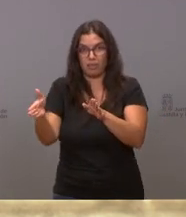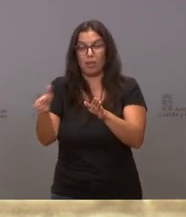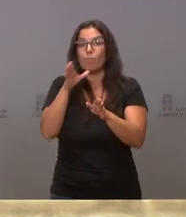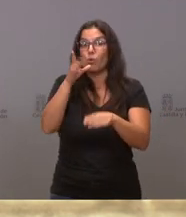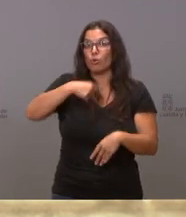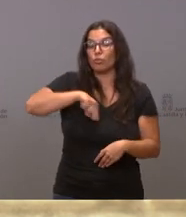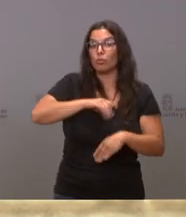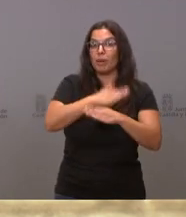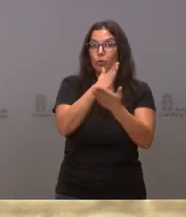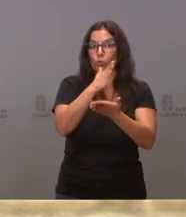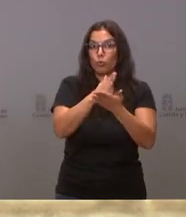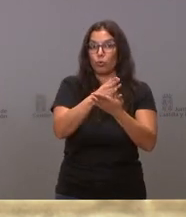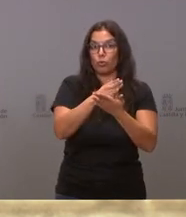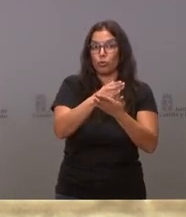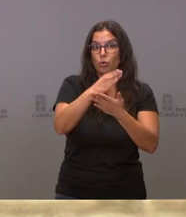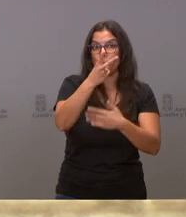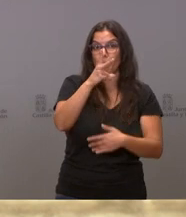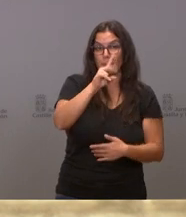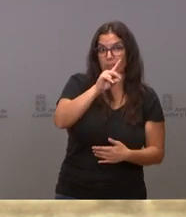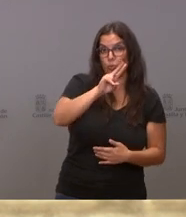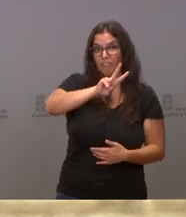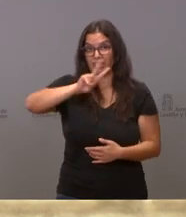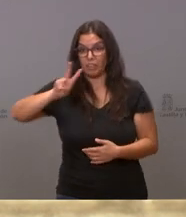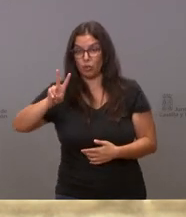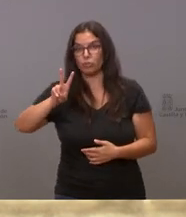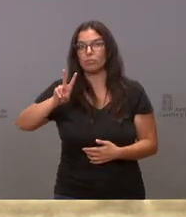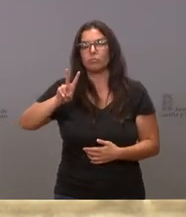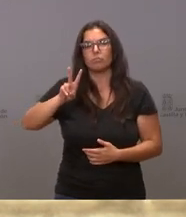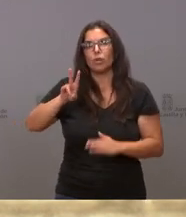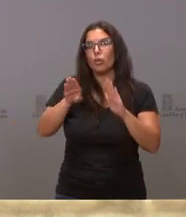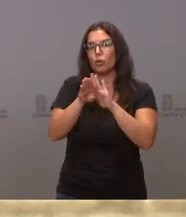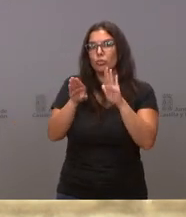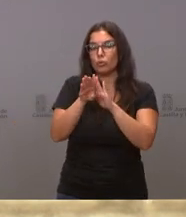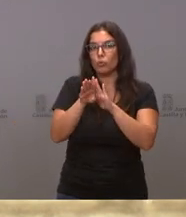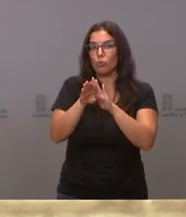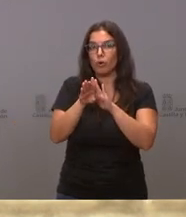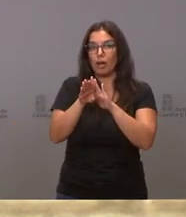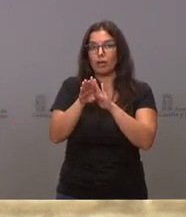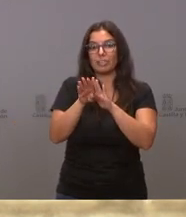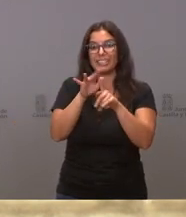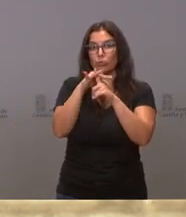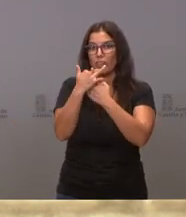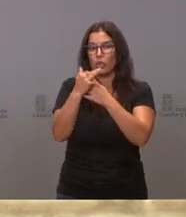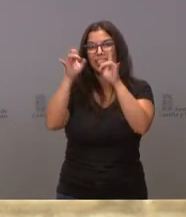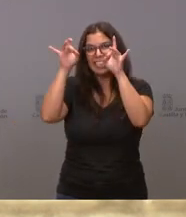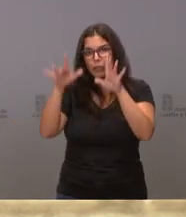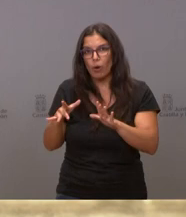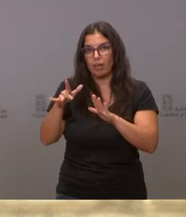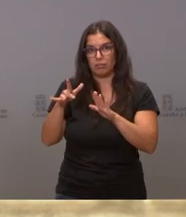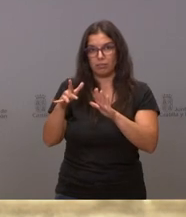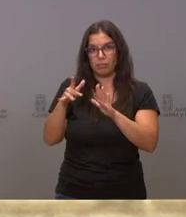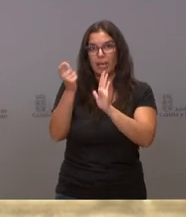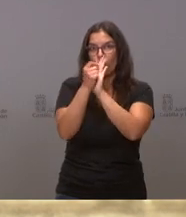21-22 vamos a mantener al menos las mismas circunstancias y prescripciones